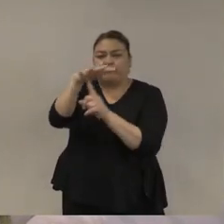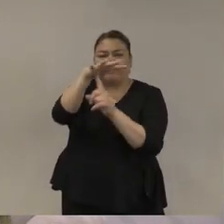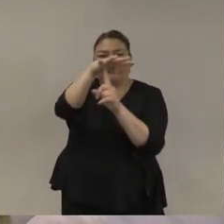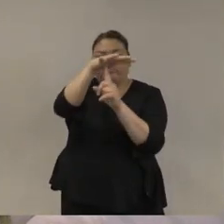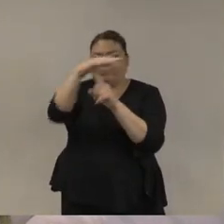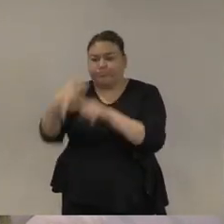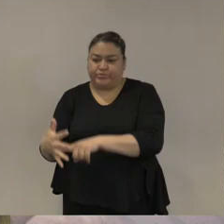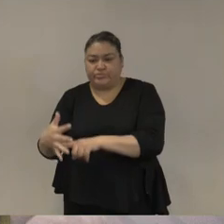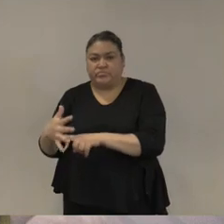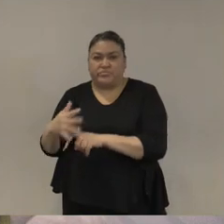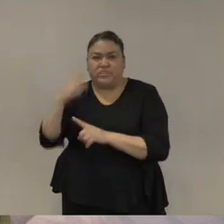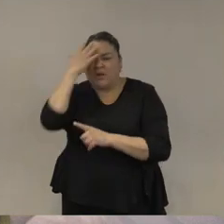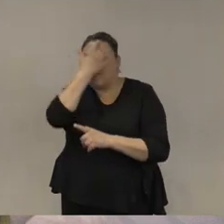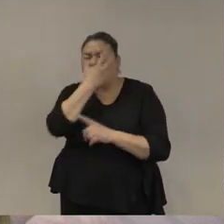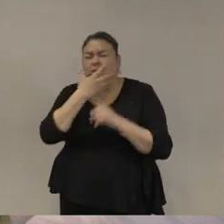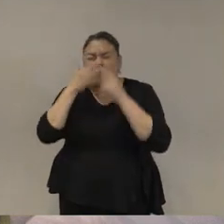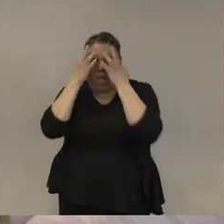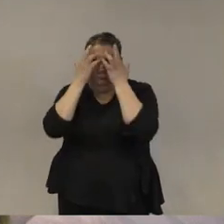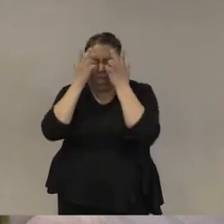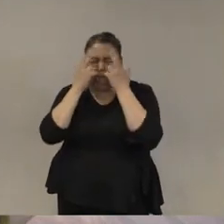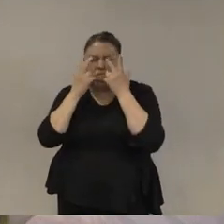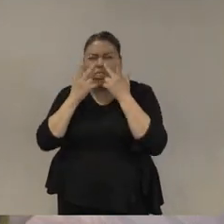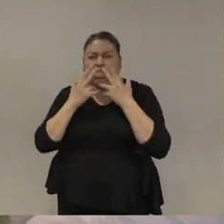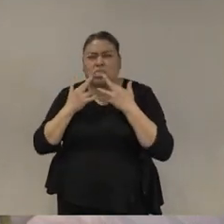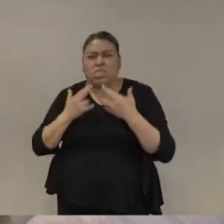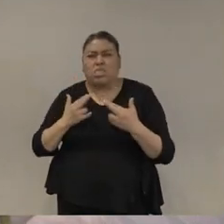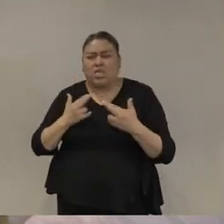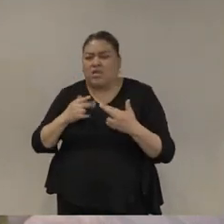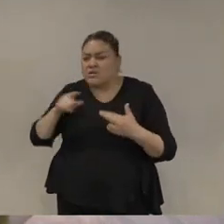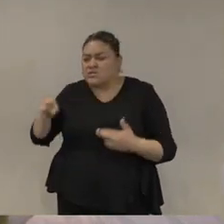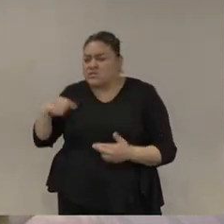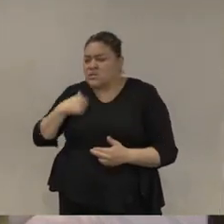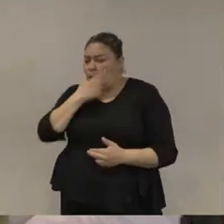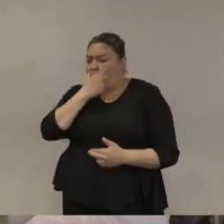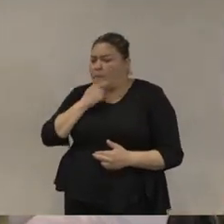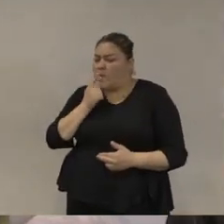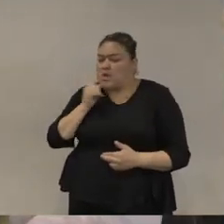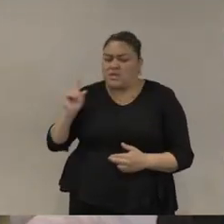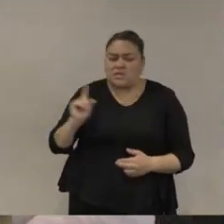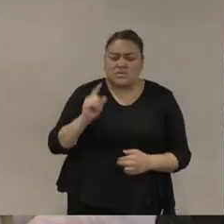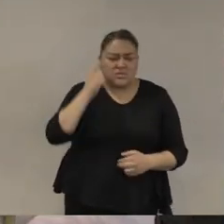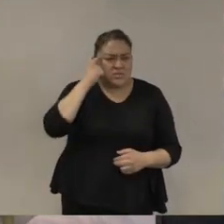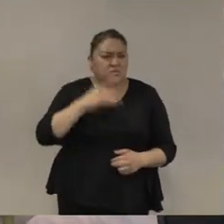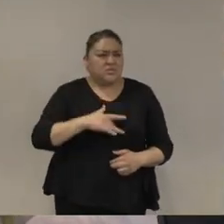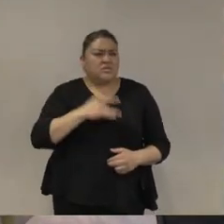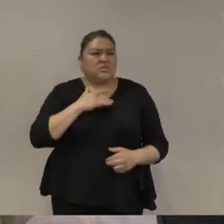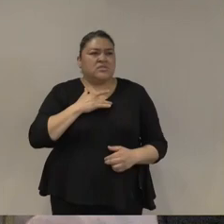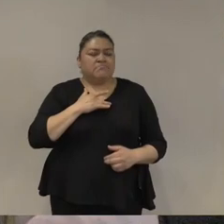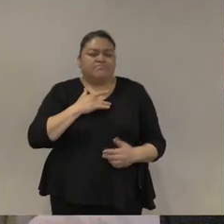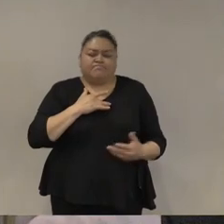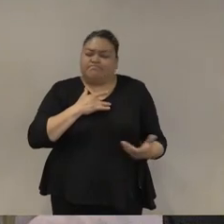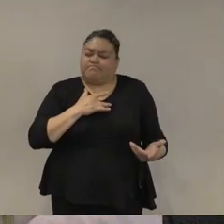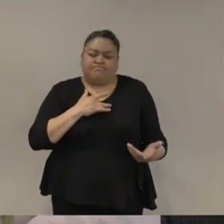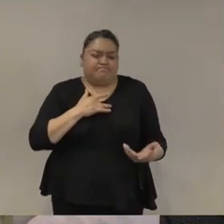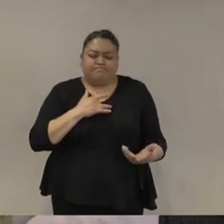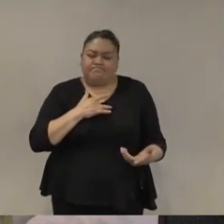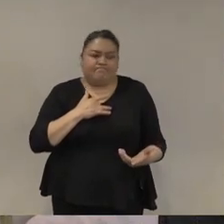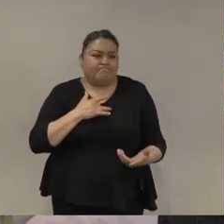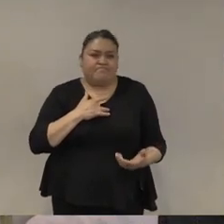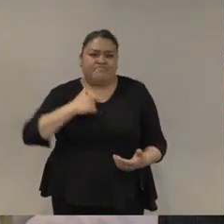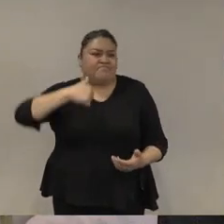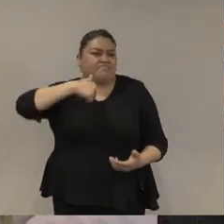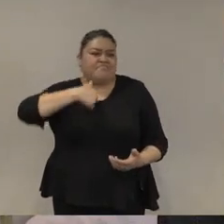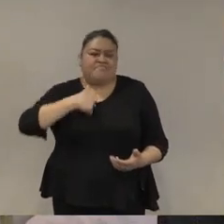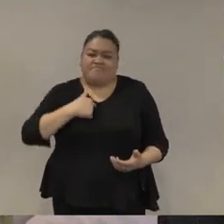que había quedado completamente desfigurado y entonces piensa y dice no me van a dejar ya acabo no me van a